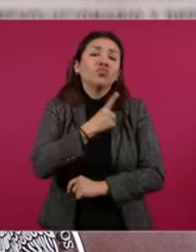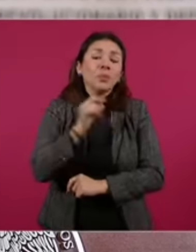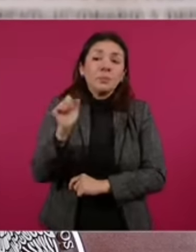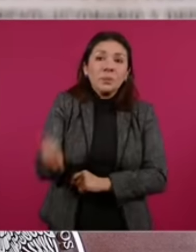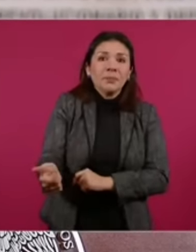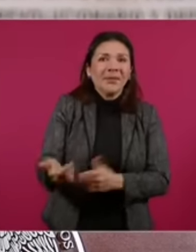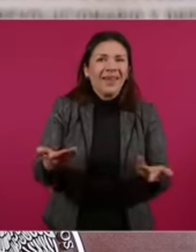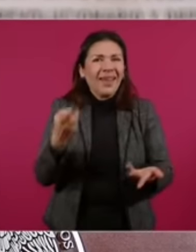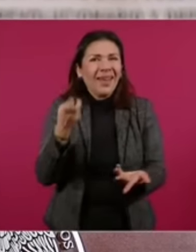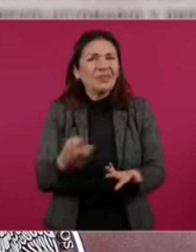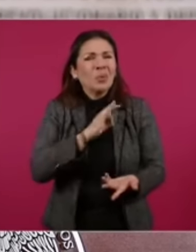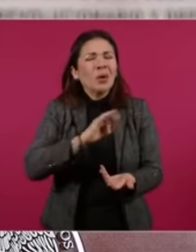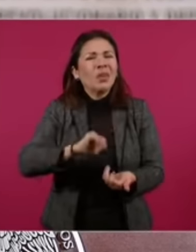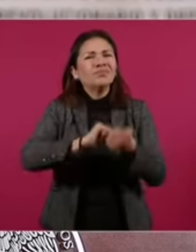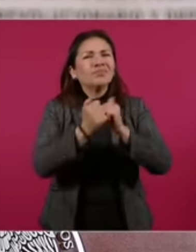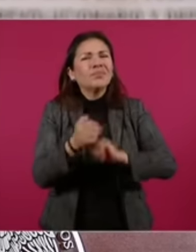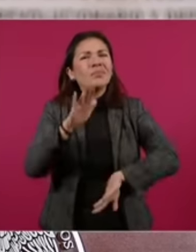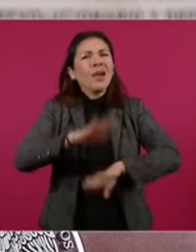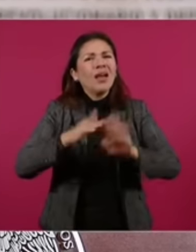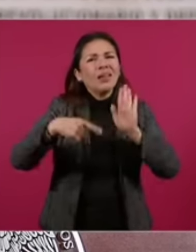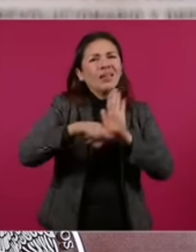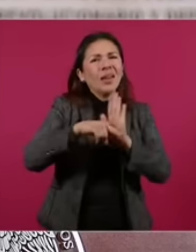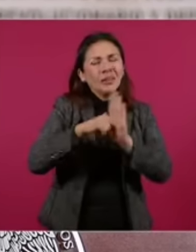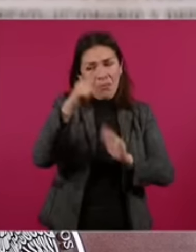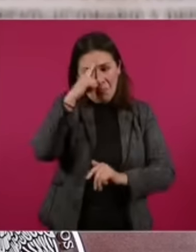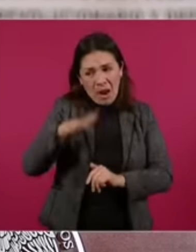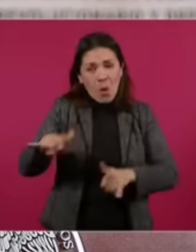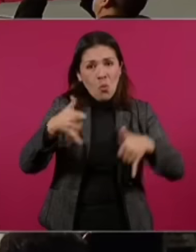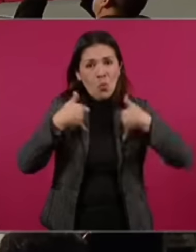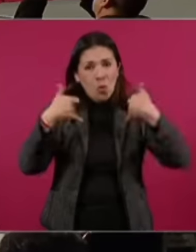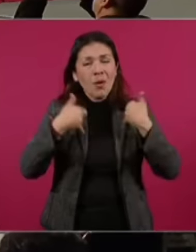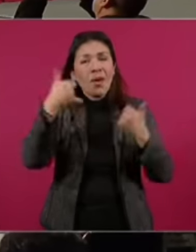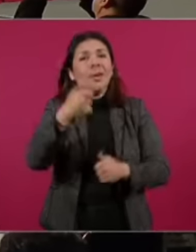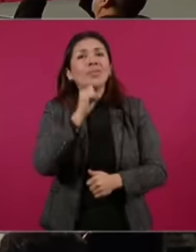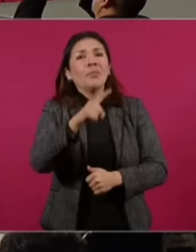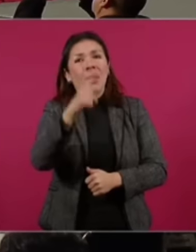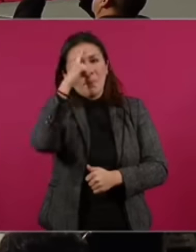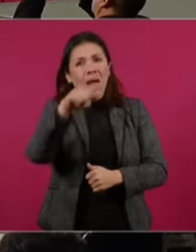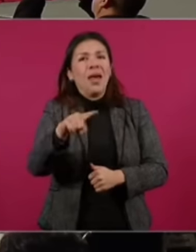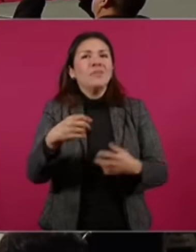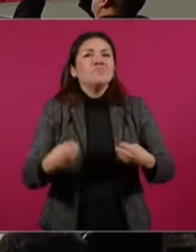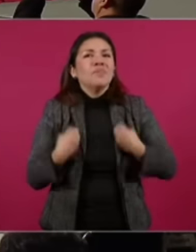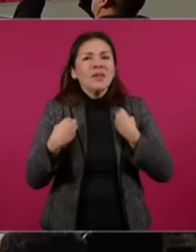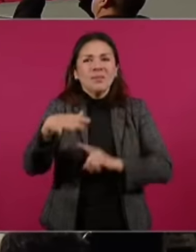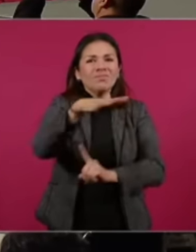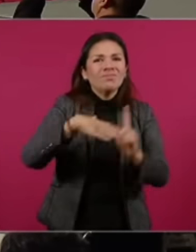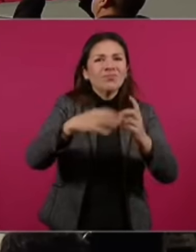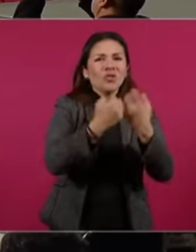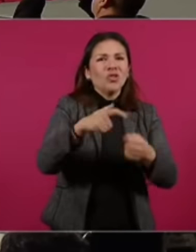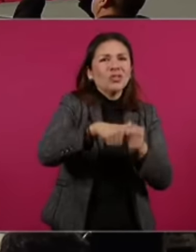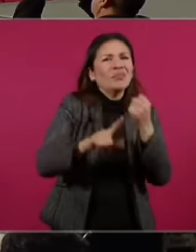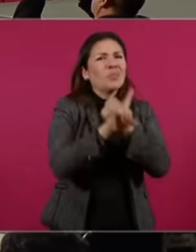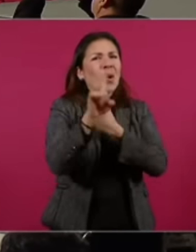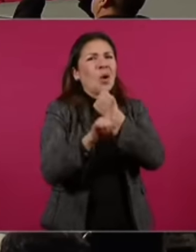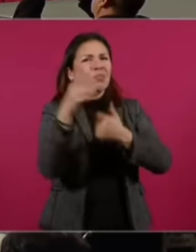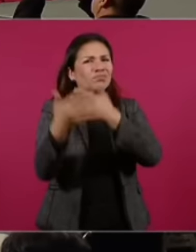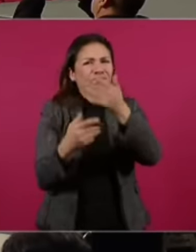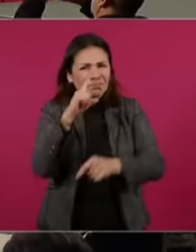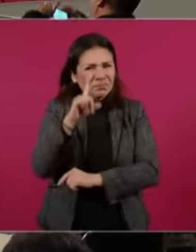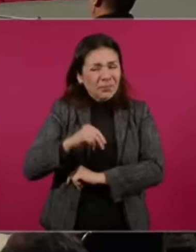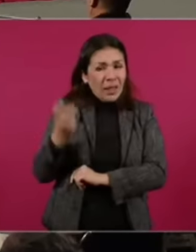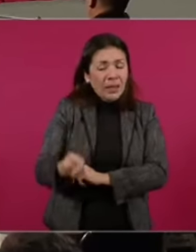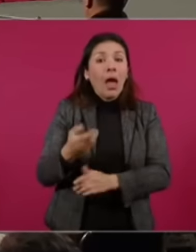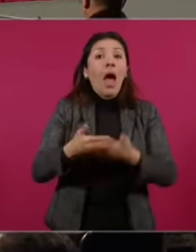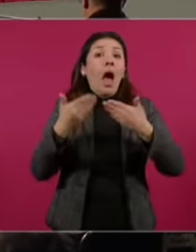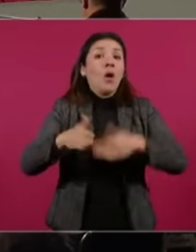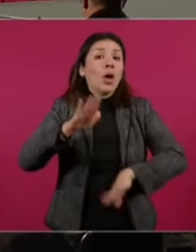cual generaba dinámicas nocivas, no solamente para ellos, sino también para sus entornos y la sociedad en general, se atienden